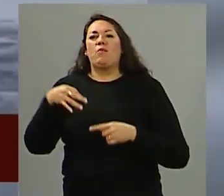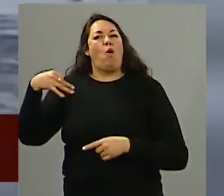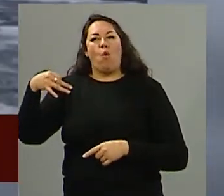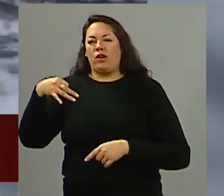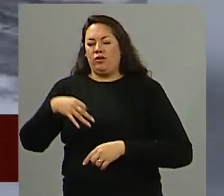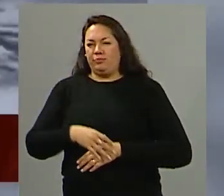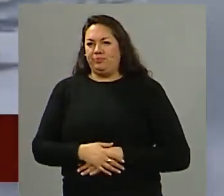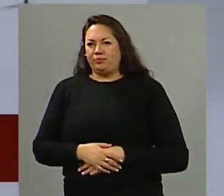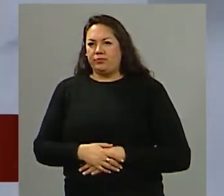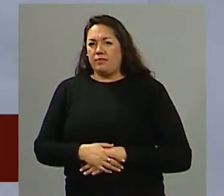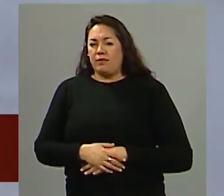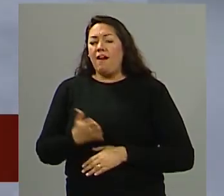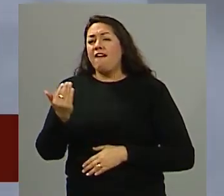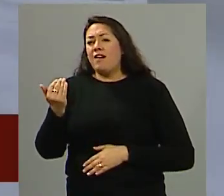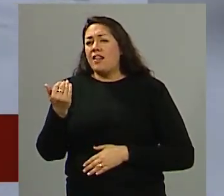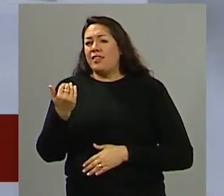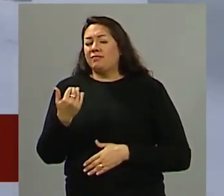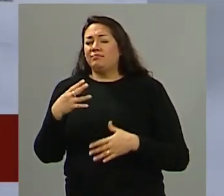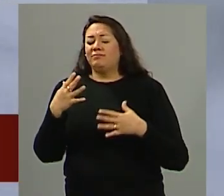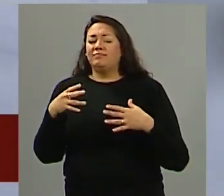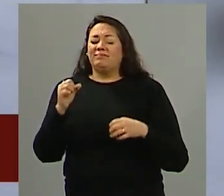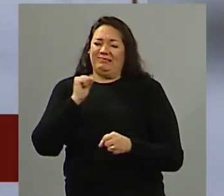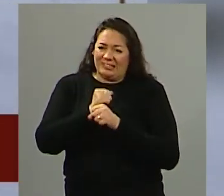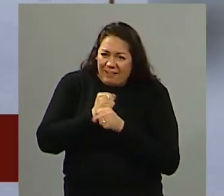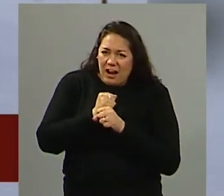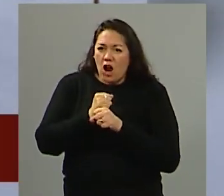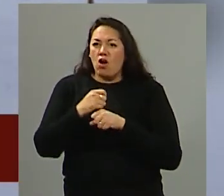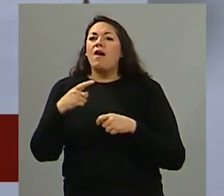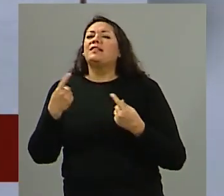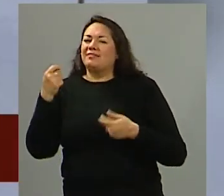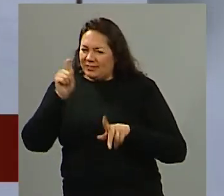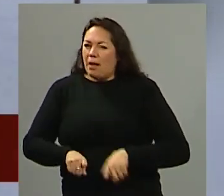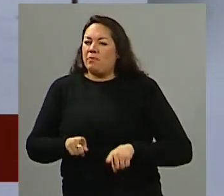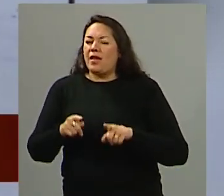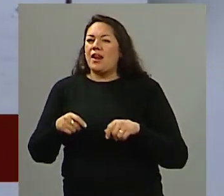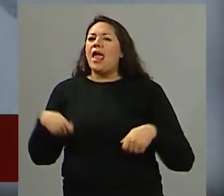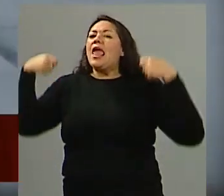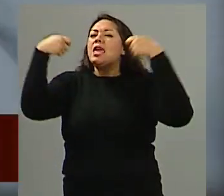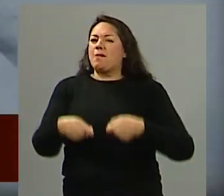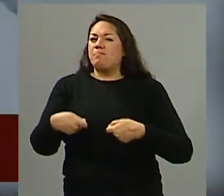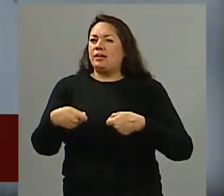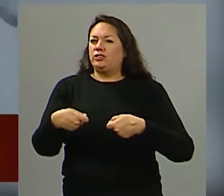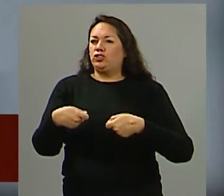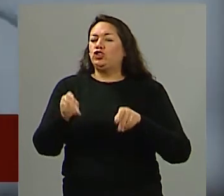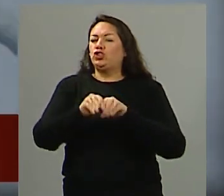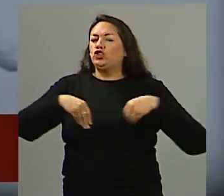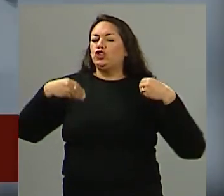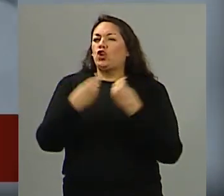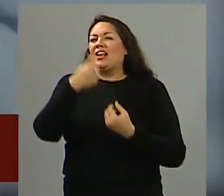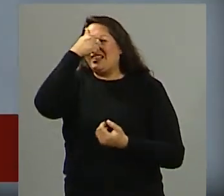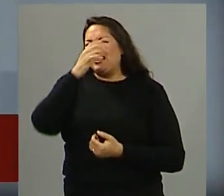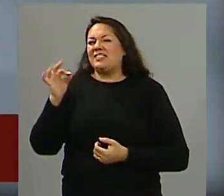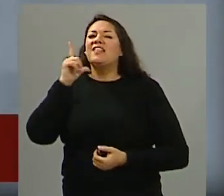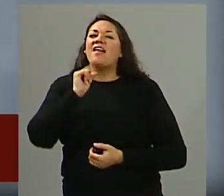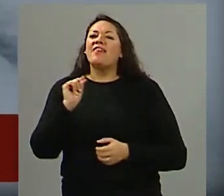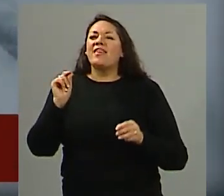lo que estaría faltando y sobre todo inversión también porque estaba mirando no me quería equivocar fueron 60 días aproximadamente que estuvo